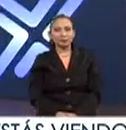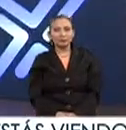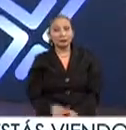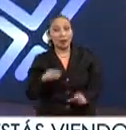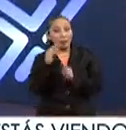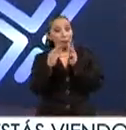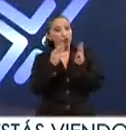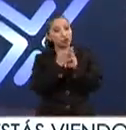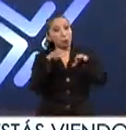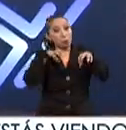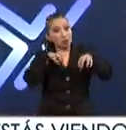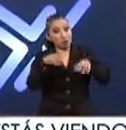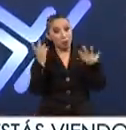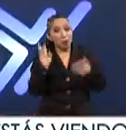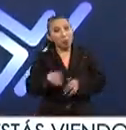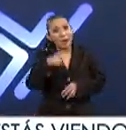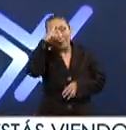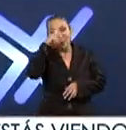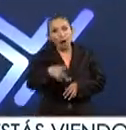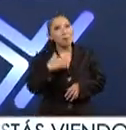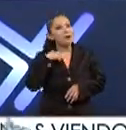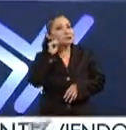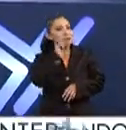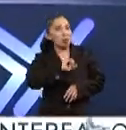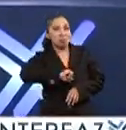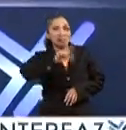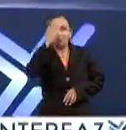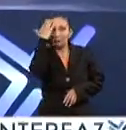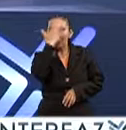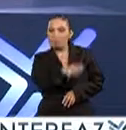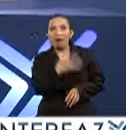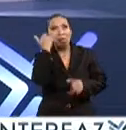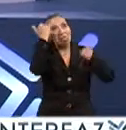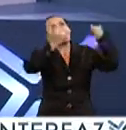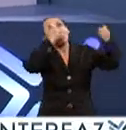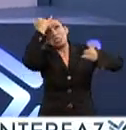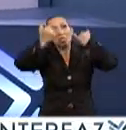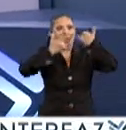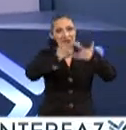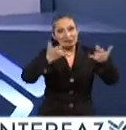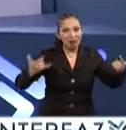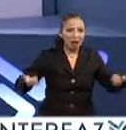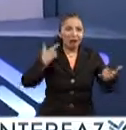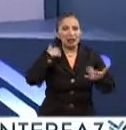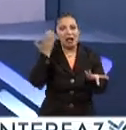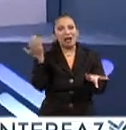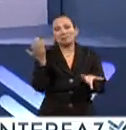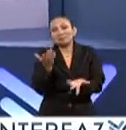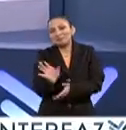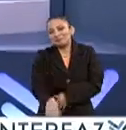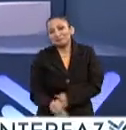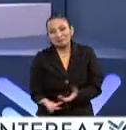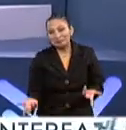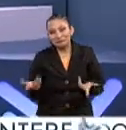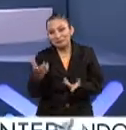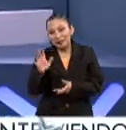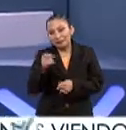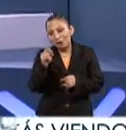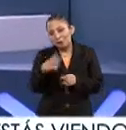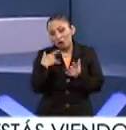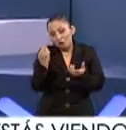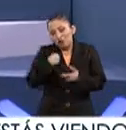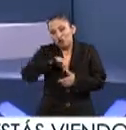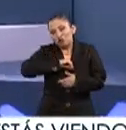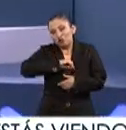Pues el mundo de los monstruos y vaya que México somos también especialistas en generar este tipo de leyendas, ideas, pues parte